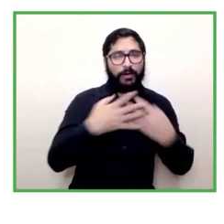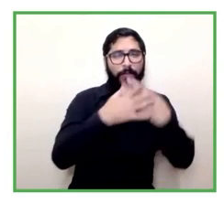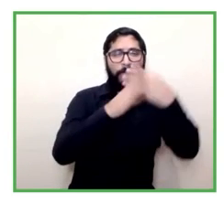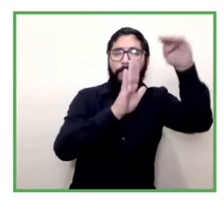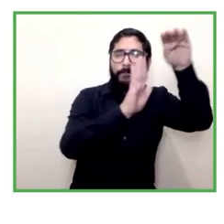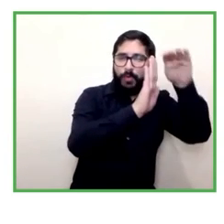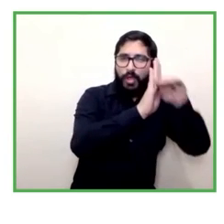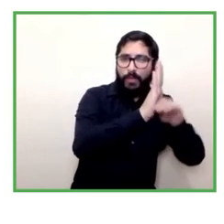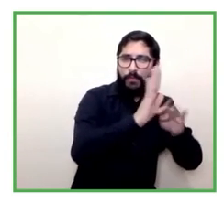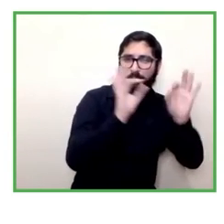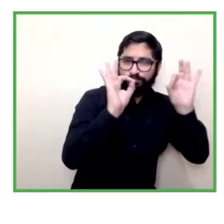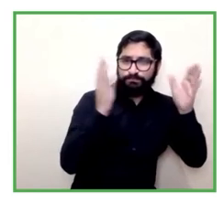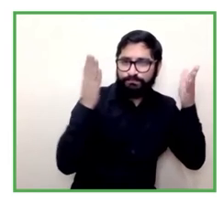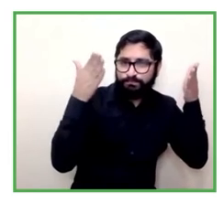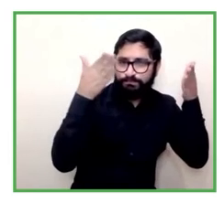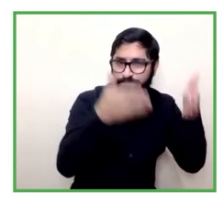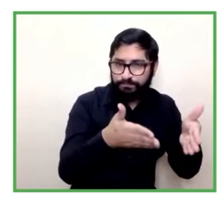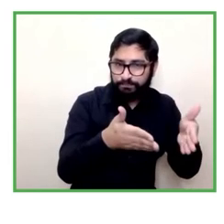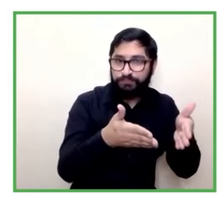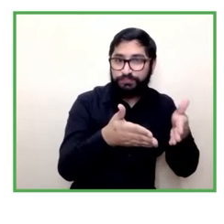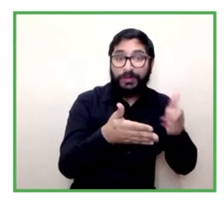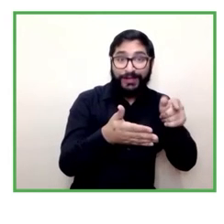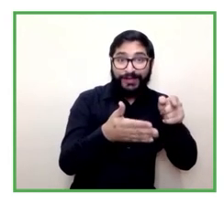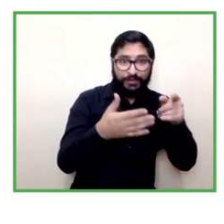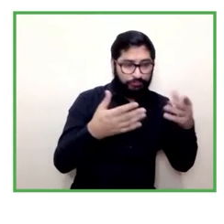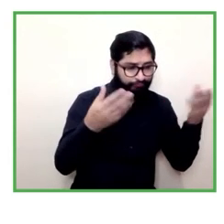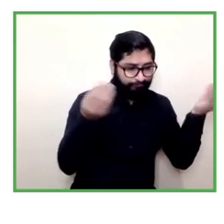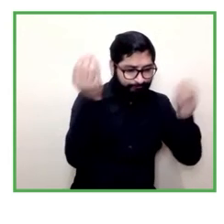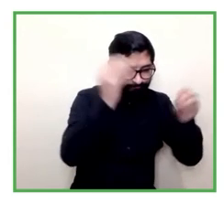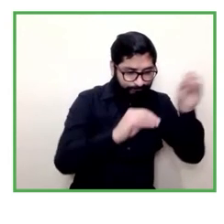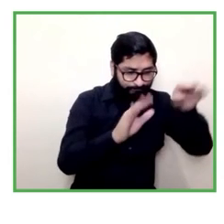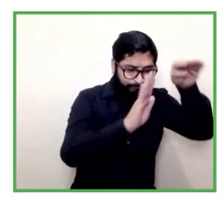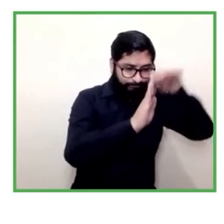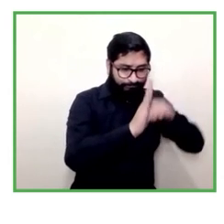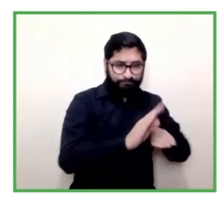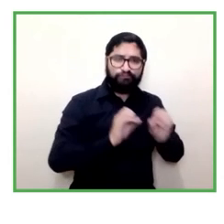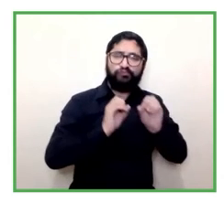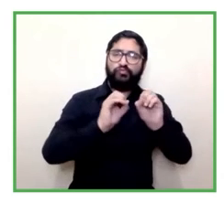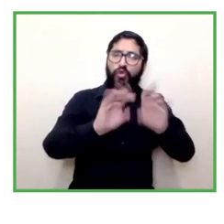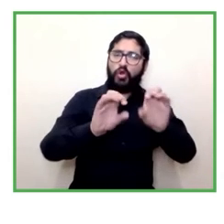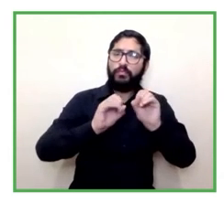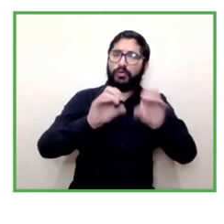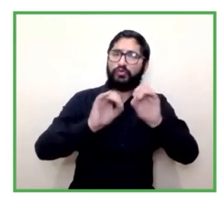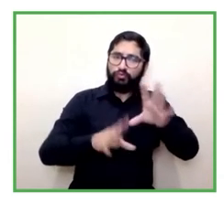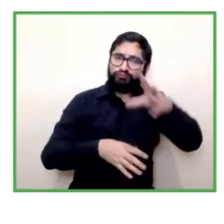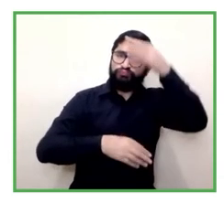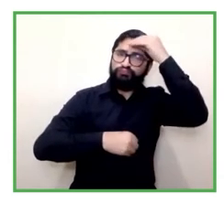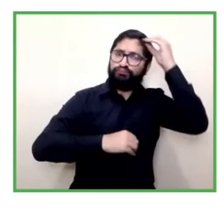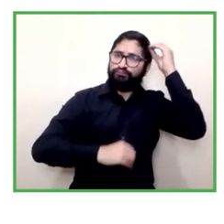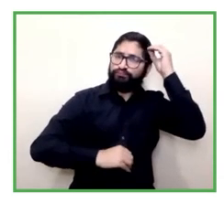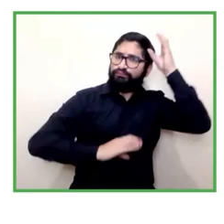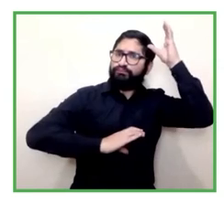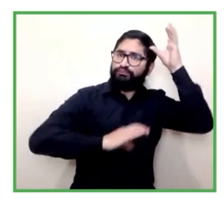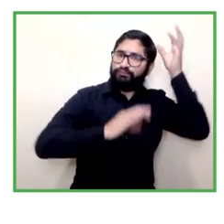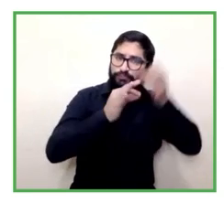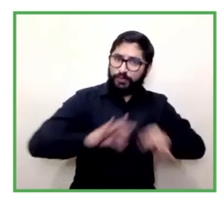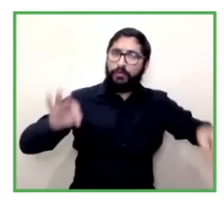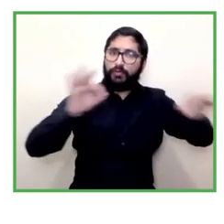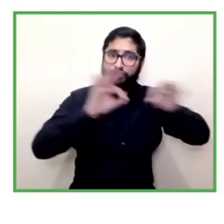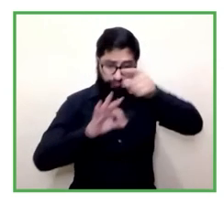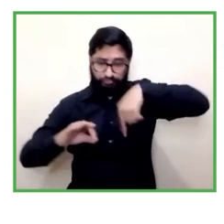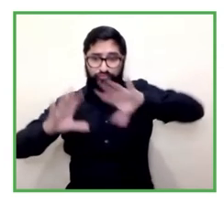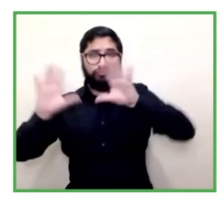y estrategias para la formación parece que lo que teníamos antes no nos sirve tenemos que ir ajustándolo tenemos que ajustar la currícula